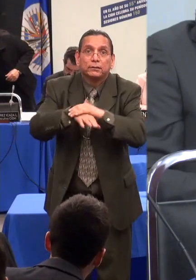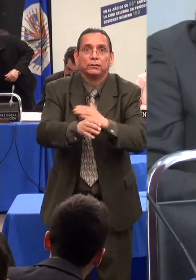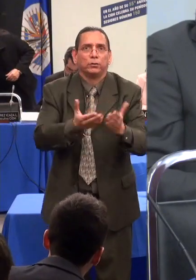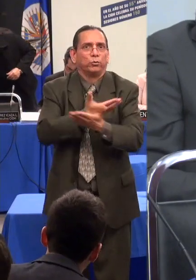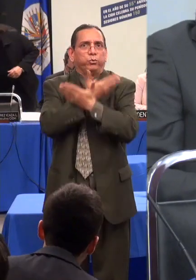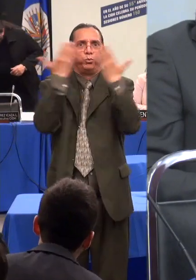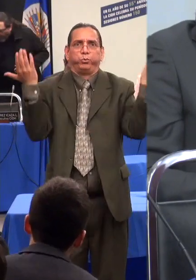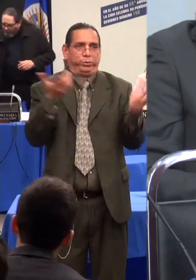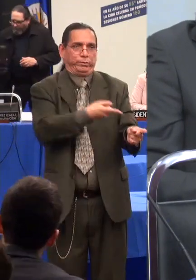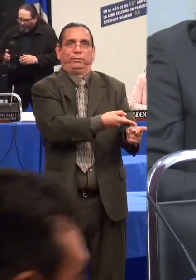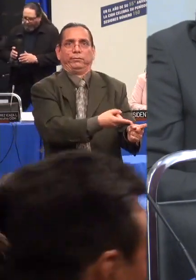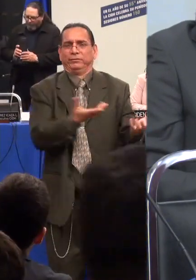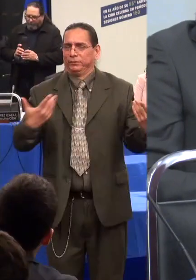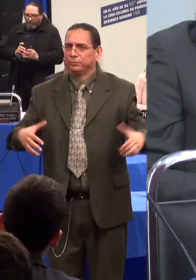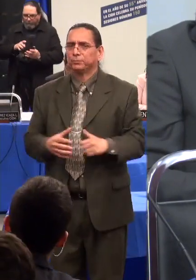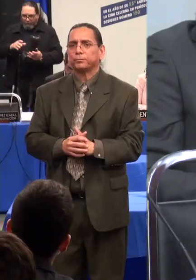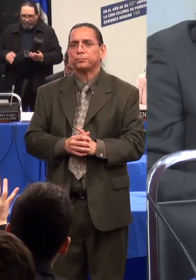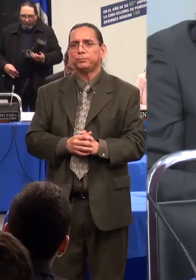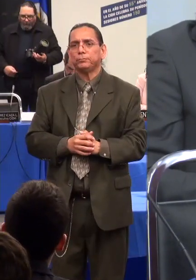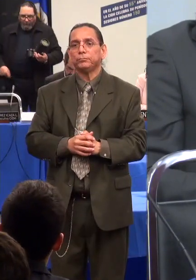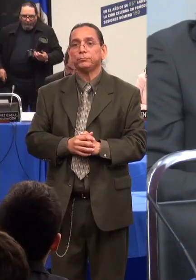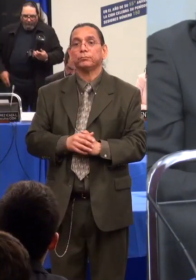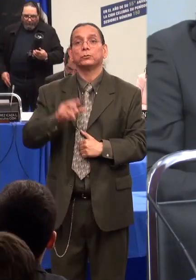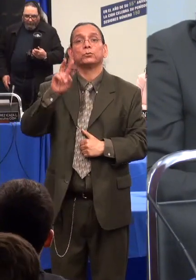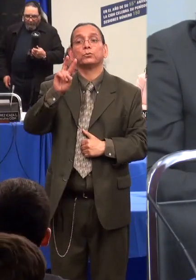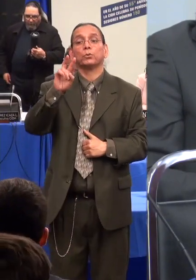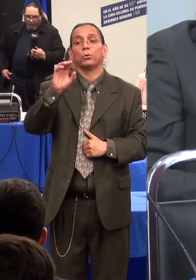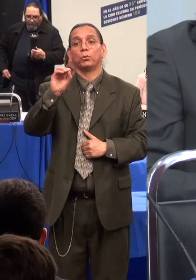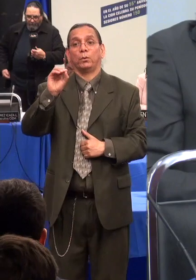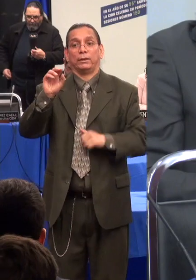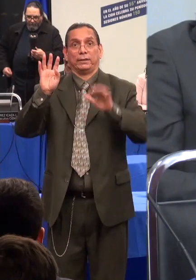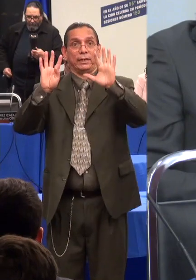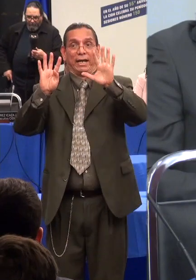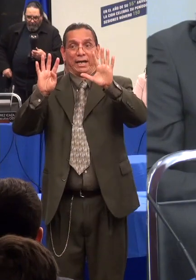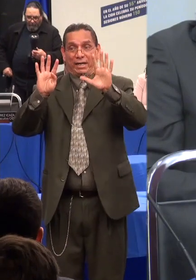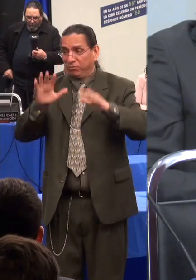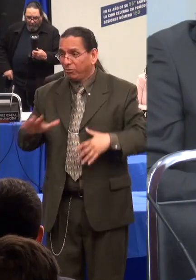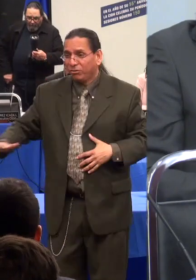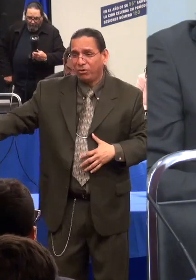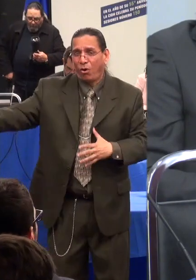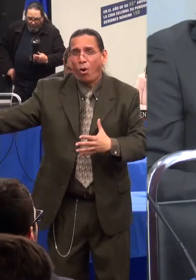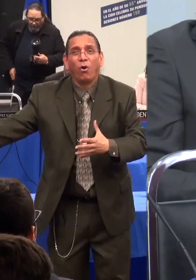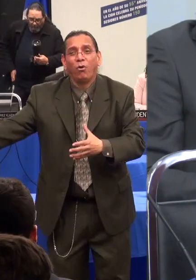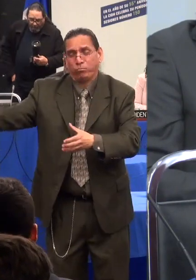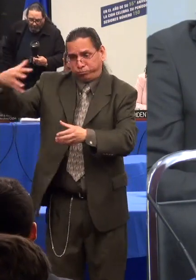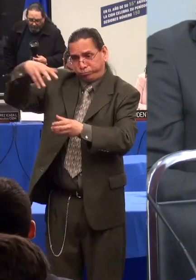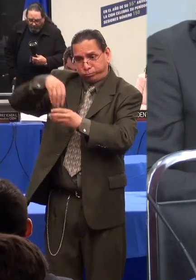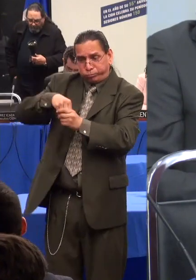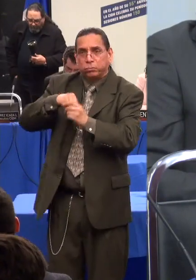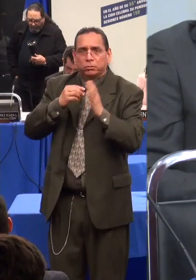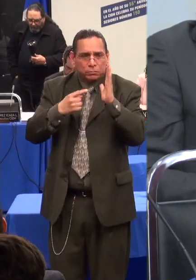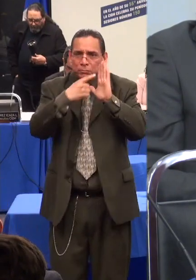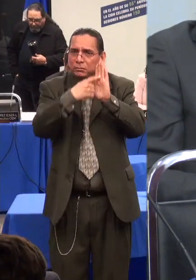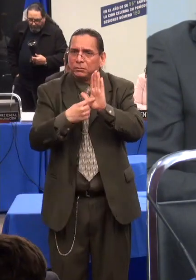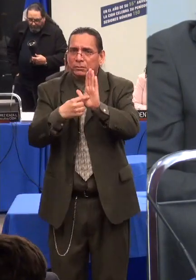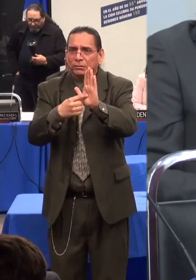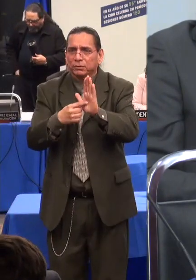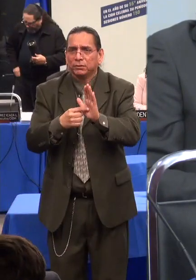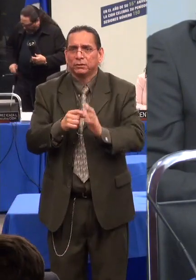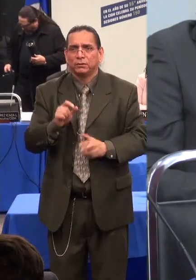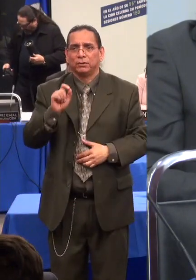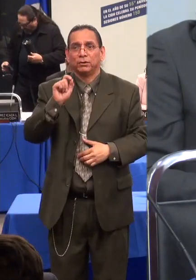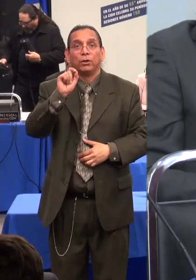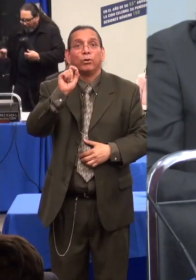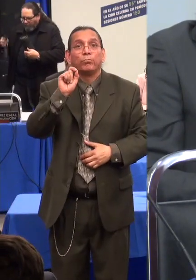% de niños y niñas con discapacidad están escolarizados, cifra muy inferior al número de niños con discapacidad. En los